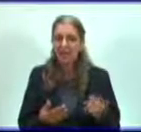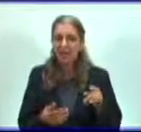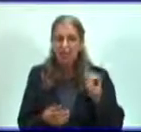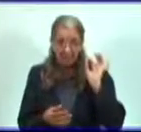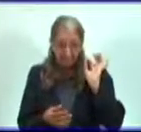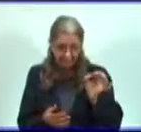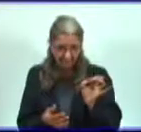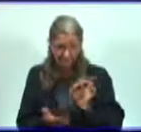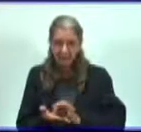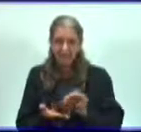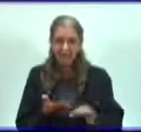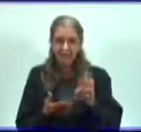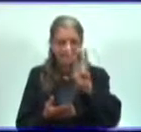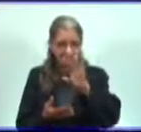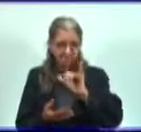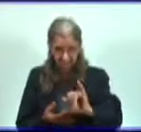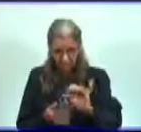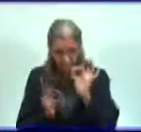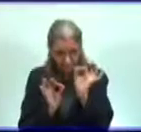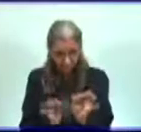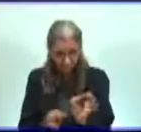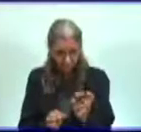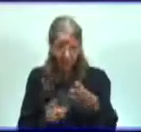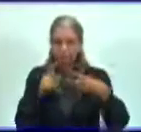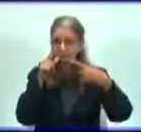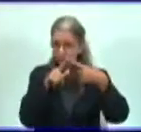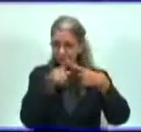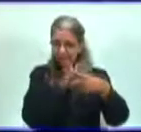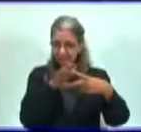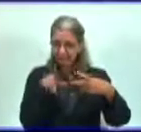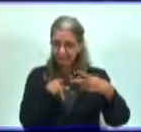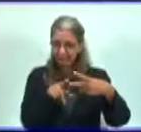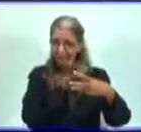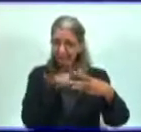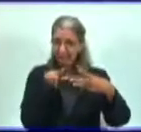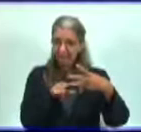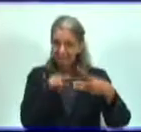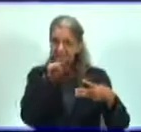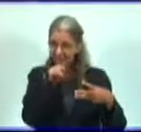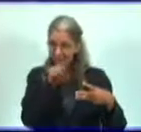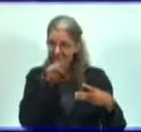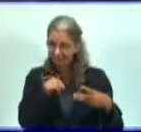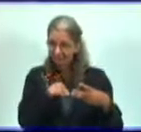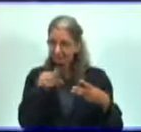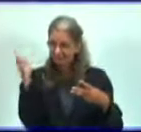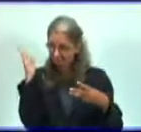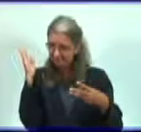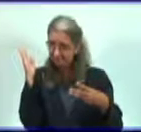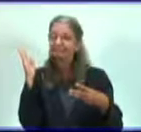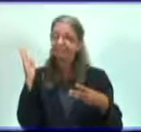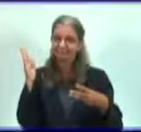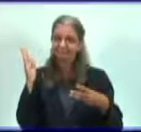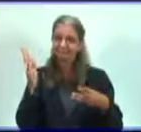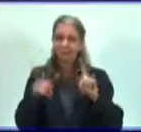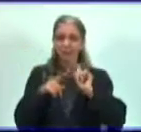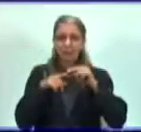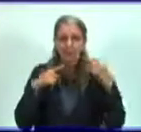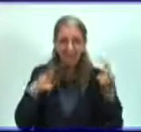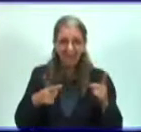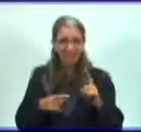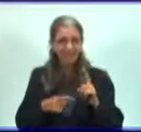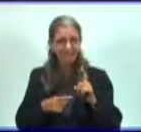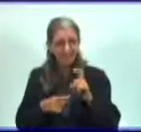página 36, y como bien aparece en pantalla, aquí la interrogante está, ¿por qué los virus